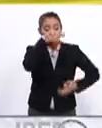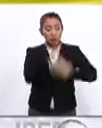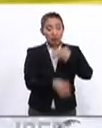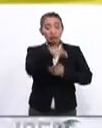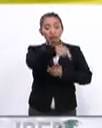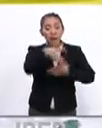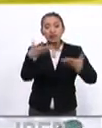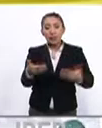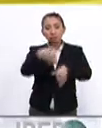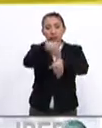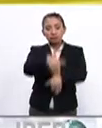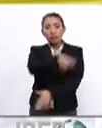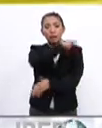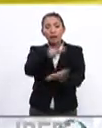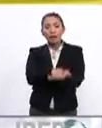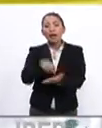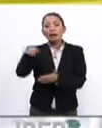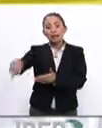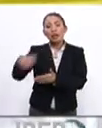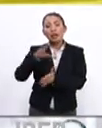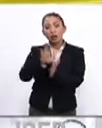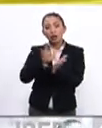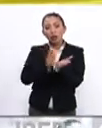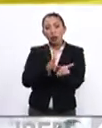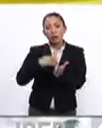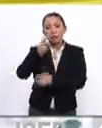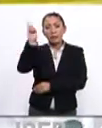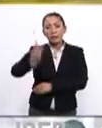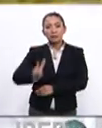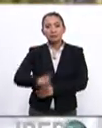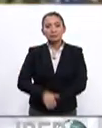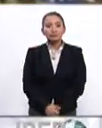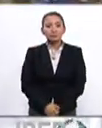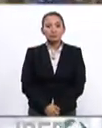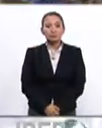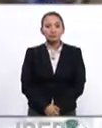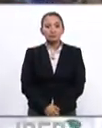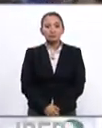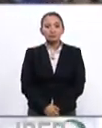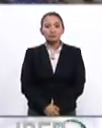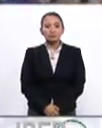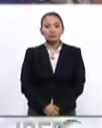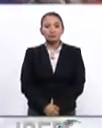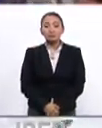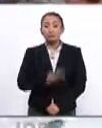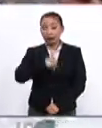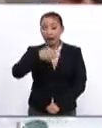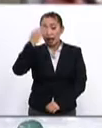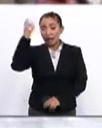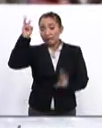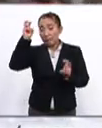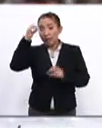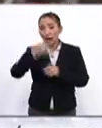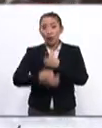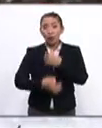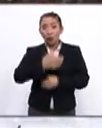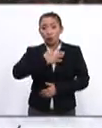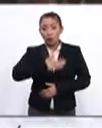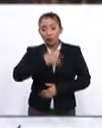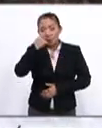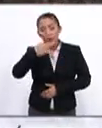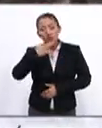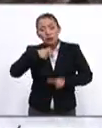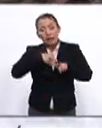actuar apegado a la ley y a los códigos de Venezuela. Ya ese es un tema de la justicia para